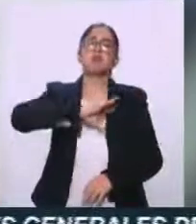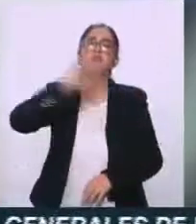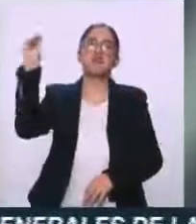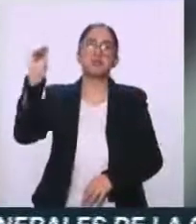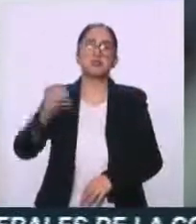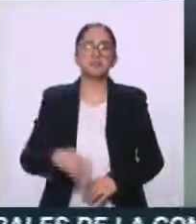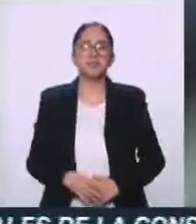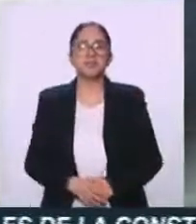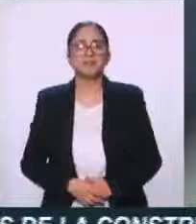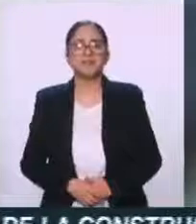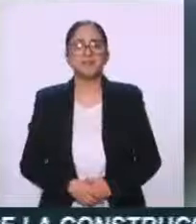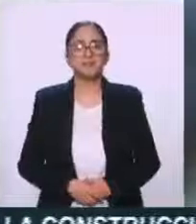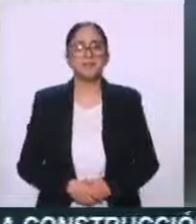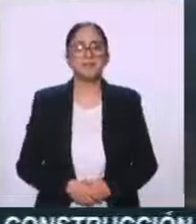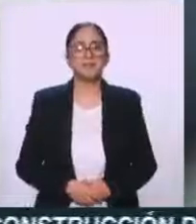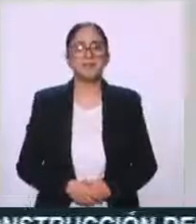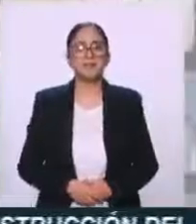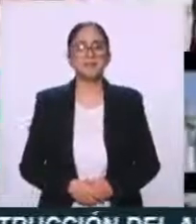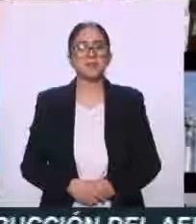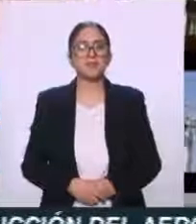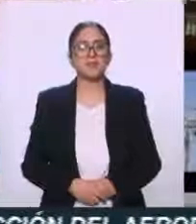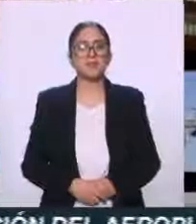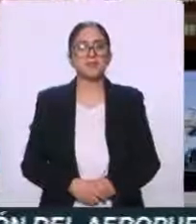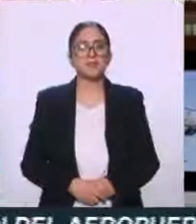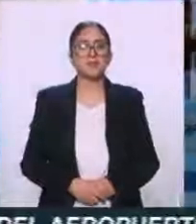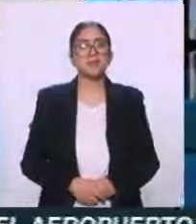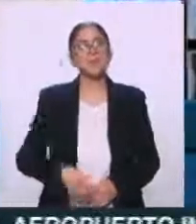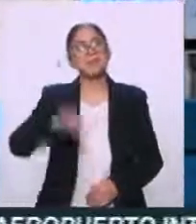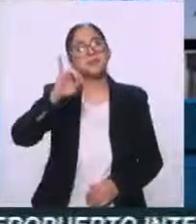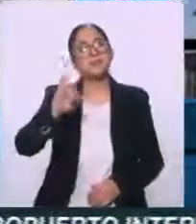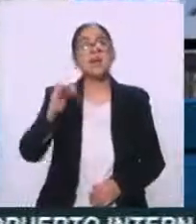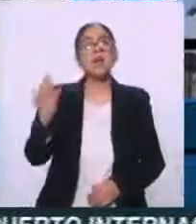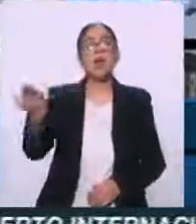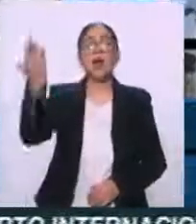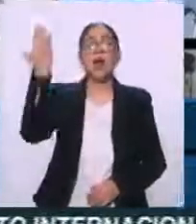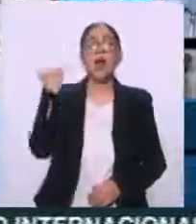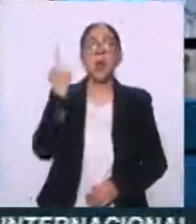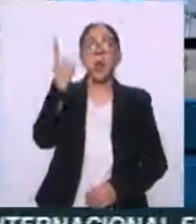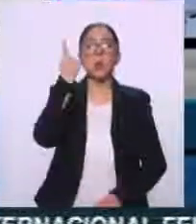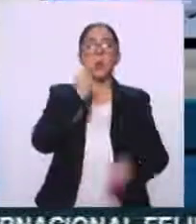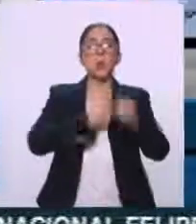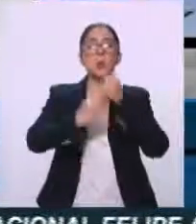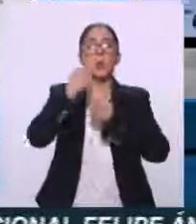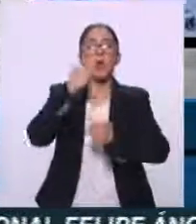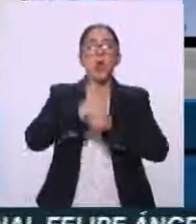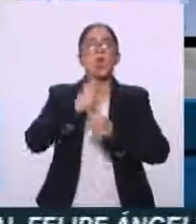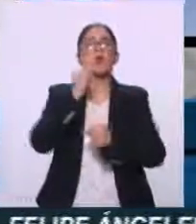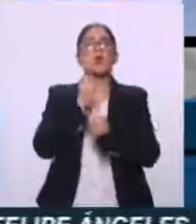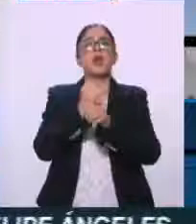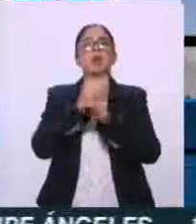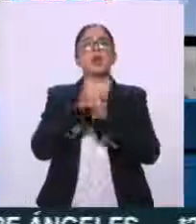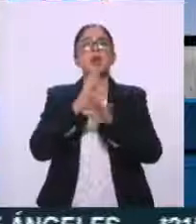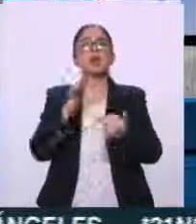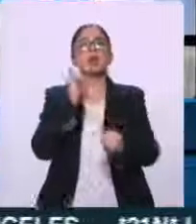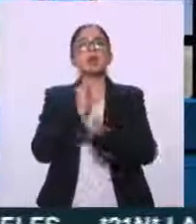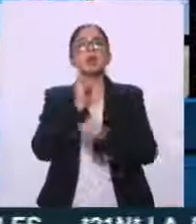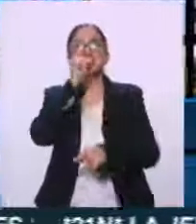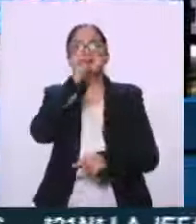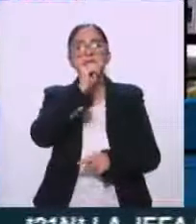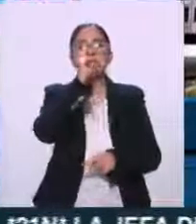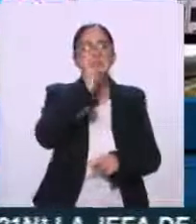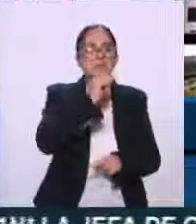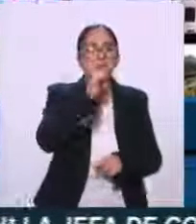Sí, hay que recordar que hace un año decían que no les reedituaba la publicidad digital y pasaron un modelo de suscripción.